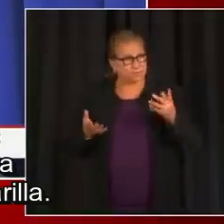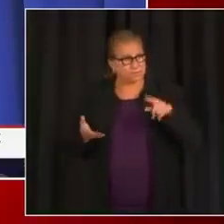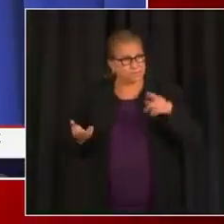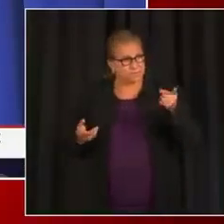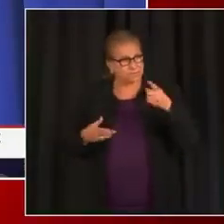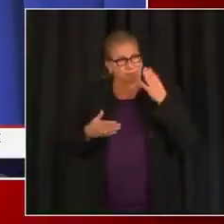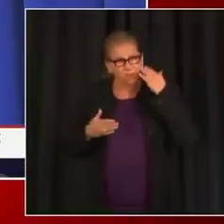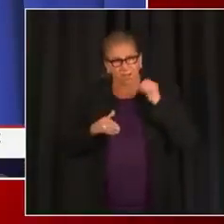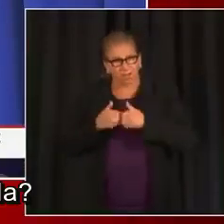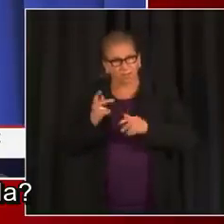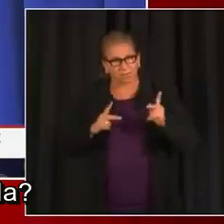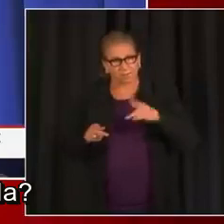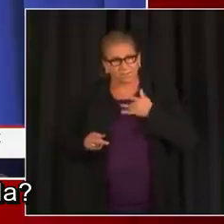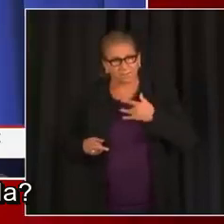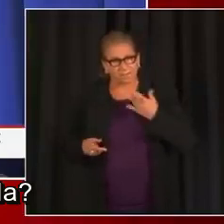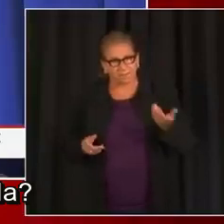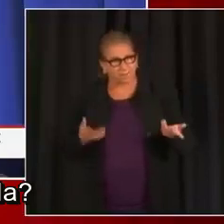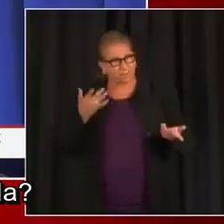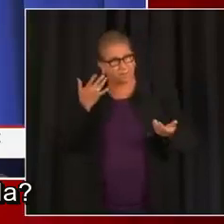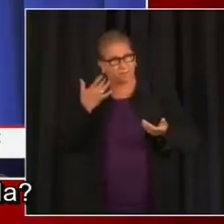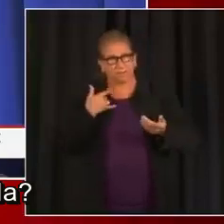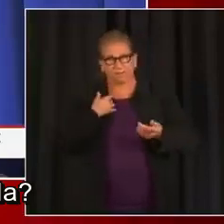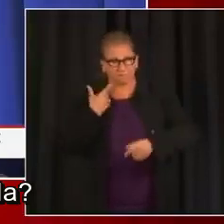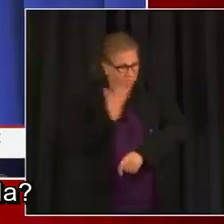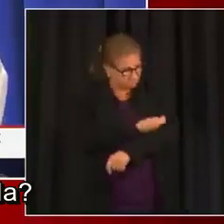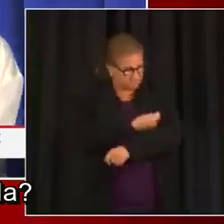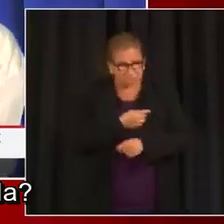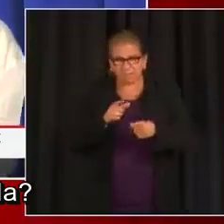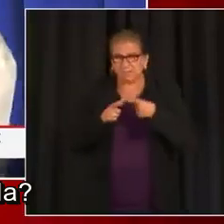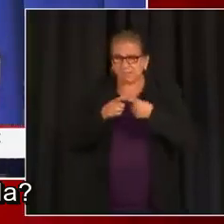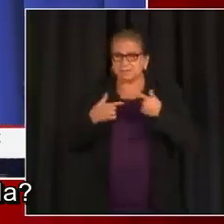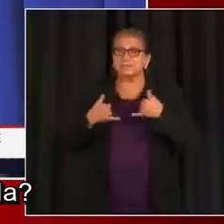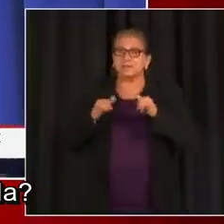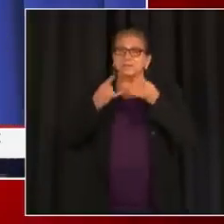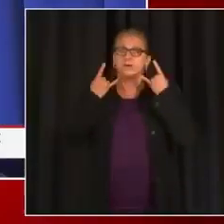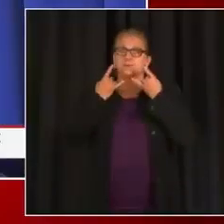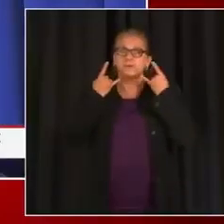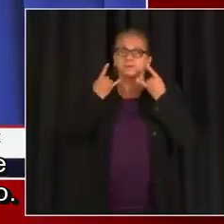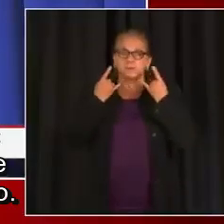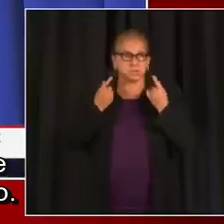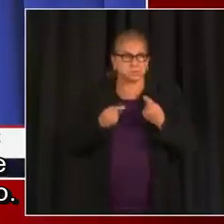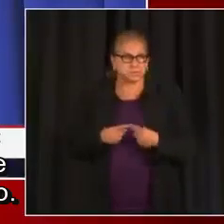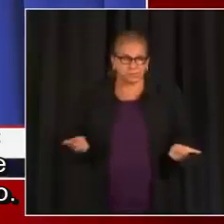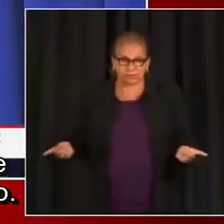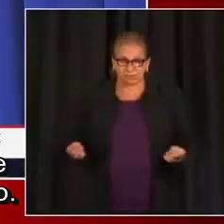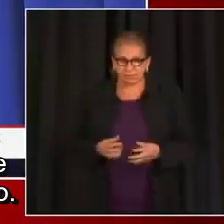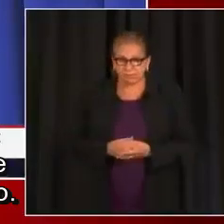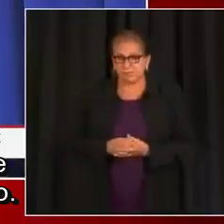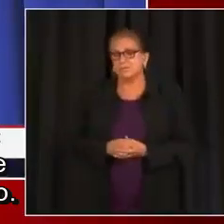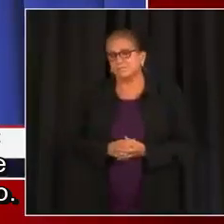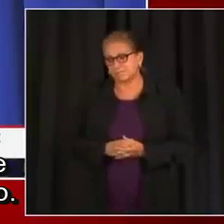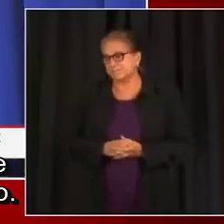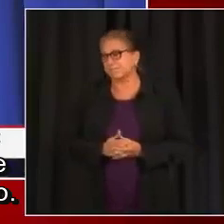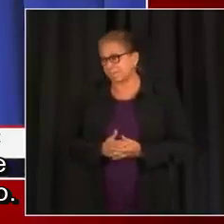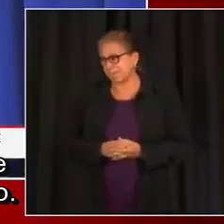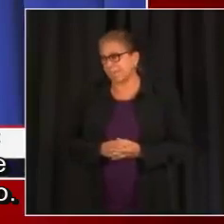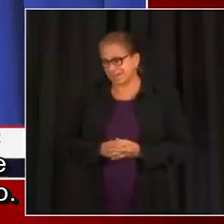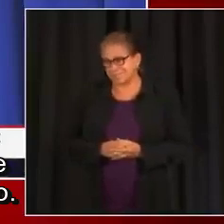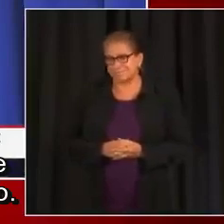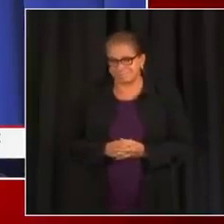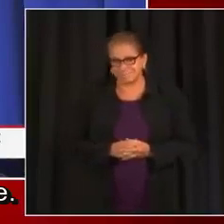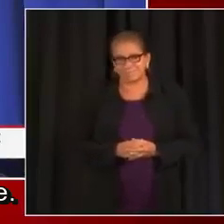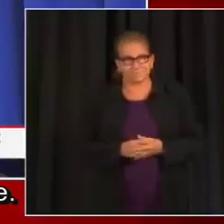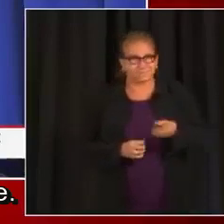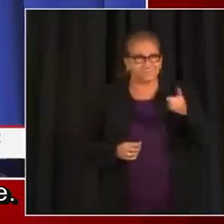mascarilla. ¿Qué dice usted respecto a la gente que cree que se siente engañada? Sí, yo no he escuchado a nadie decir que se sienten